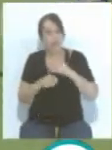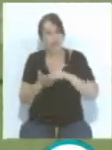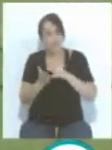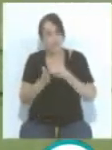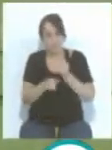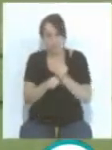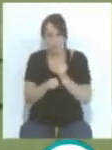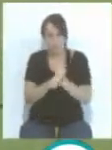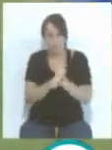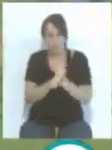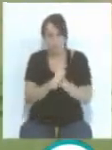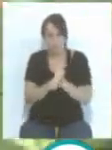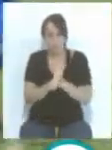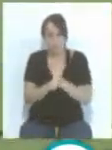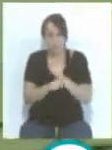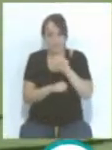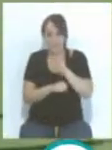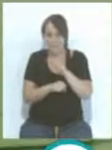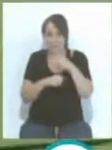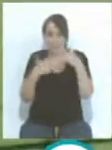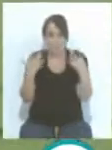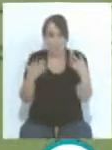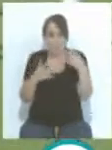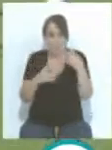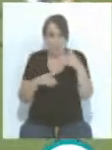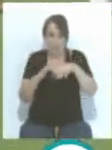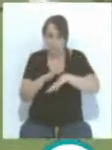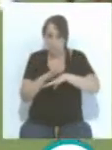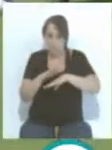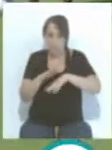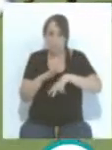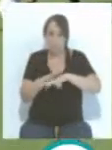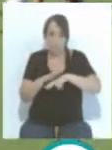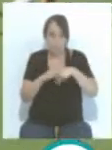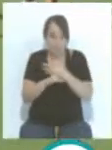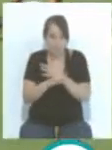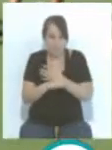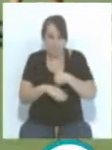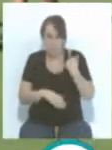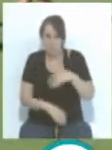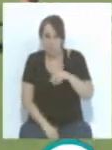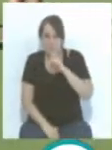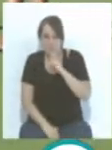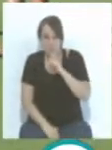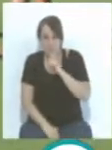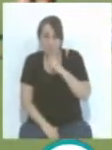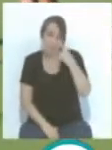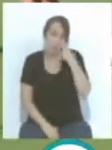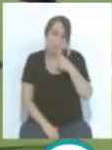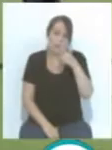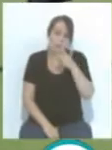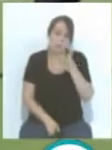dices, con 39 futbolistas, sabiendo que hay muchos de ellos que no tendrán